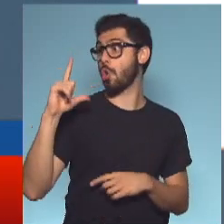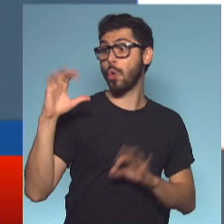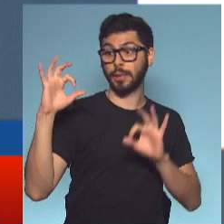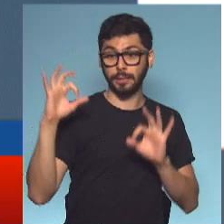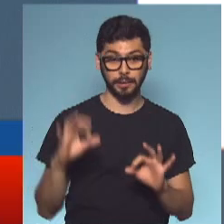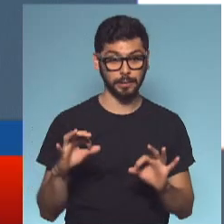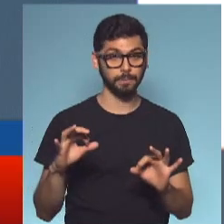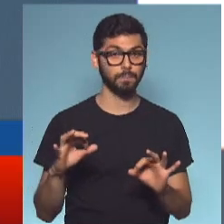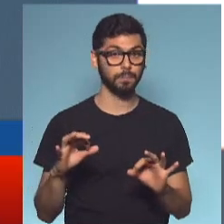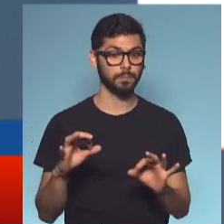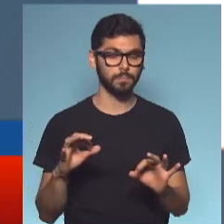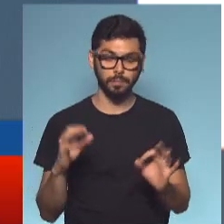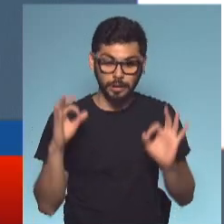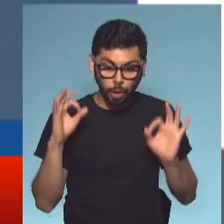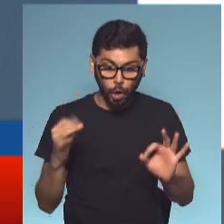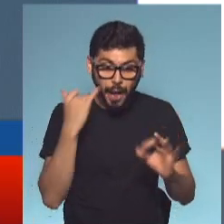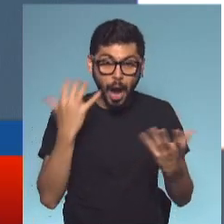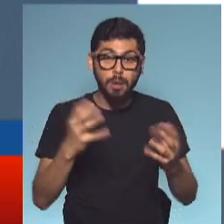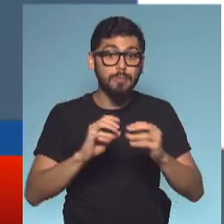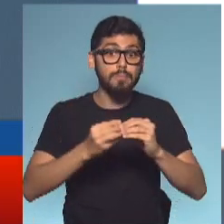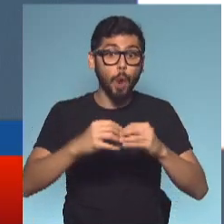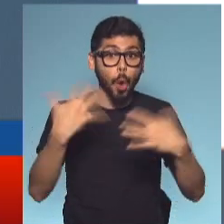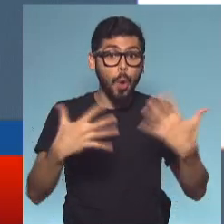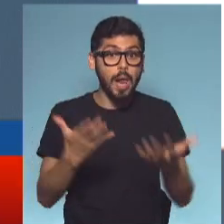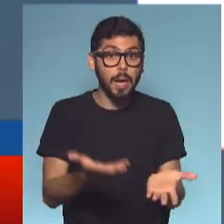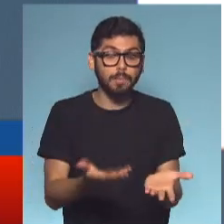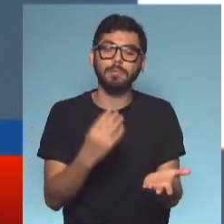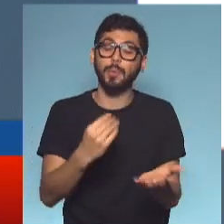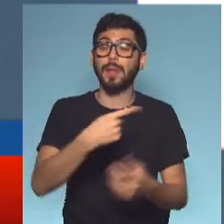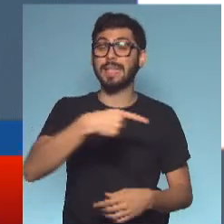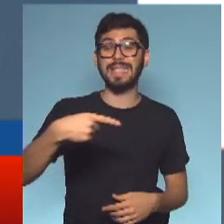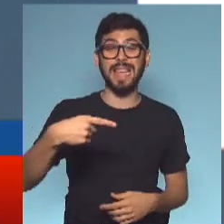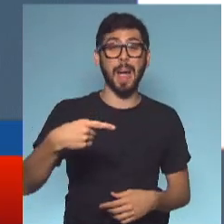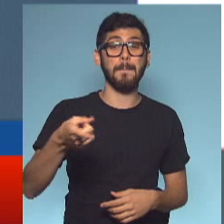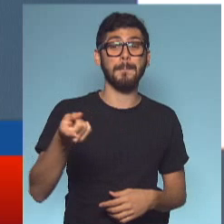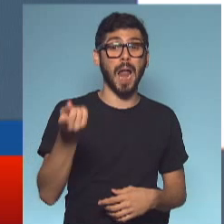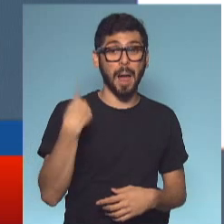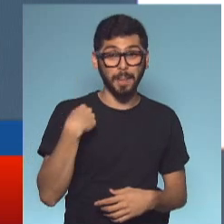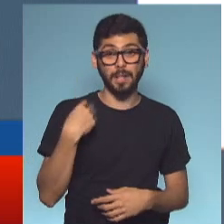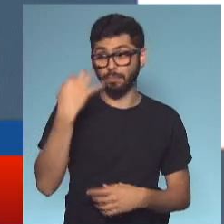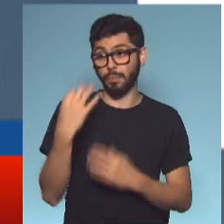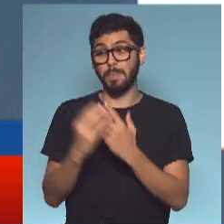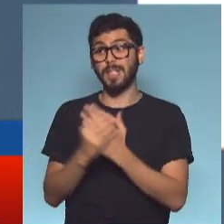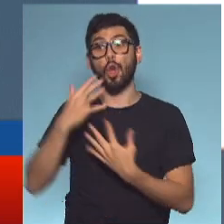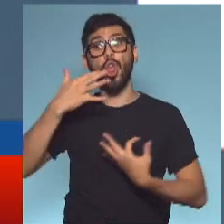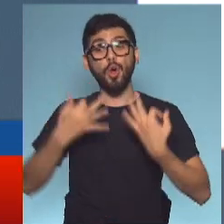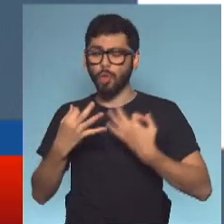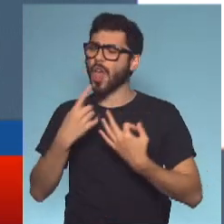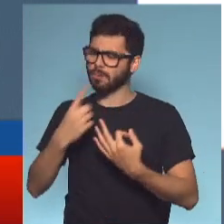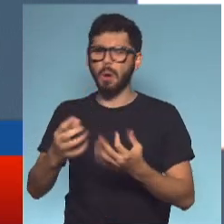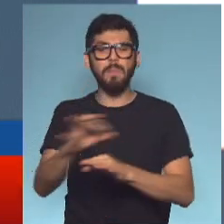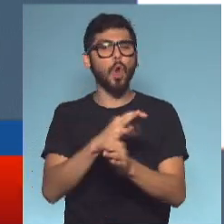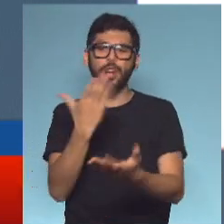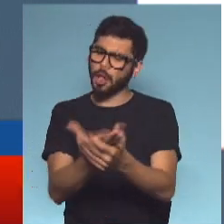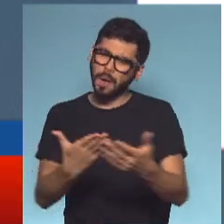tiene un hervidero en la mano porque la semana pasada se decidió por impulso sobre todo del Ministro de Justicia a reactivar el proyecto